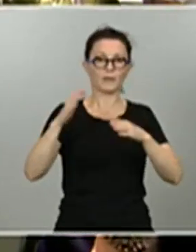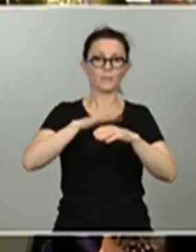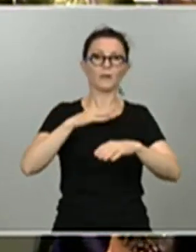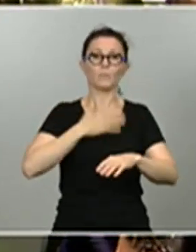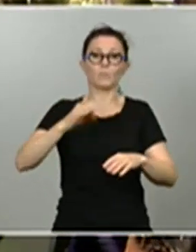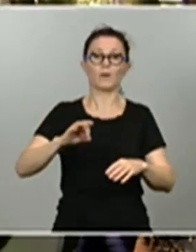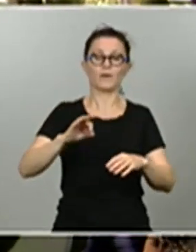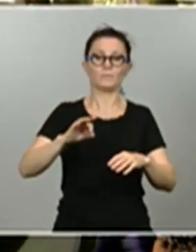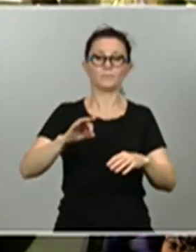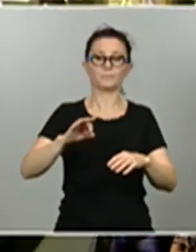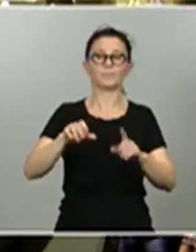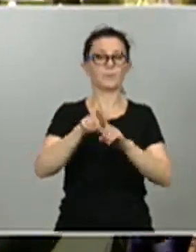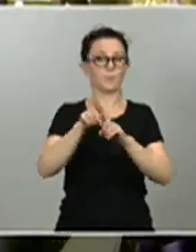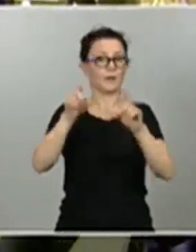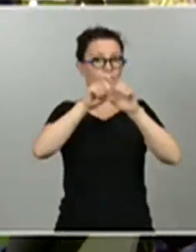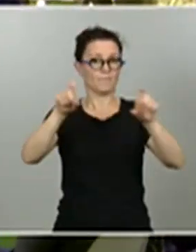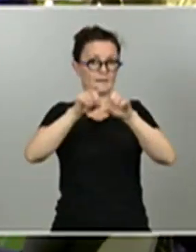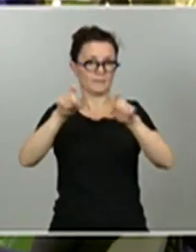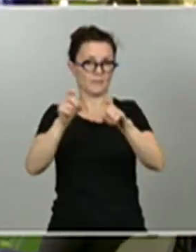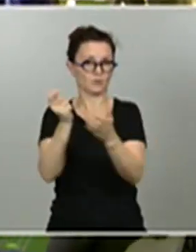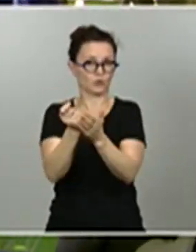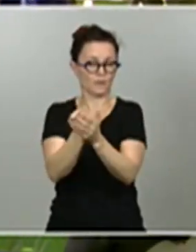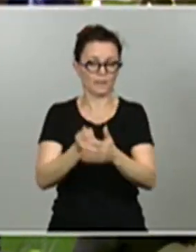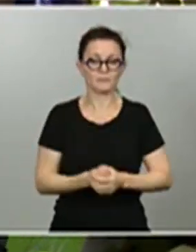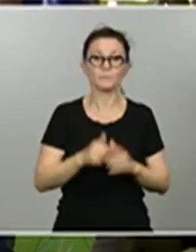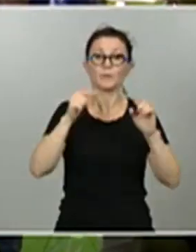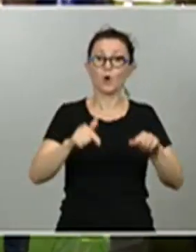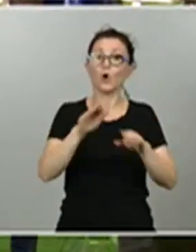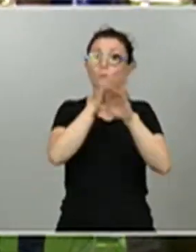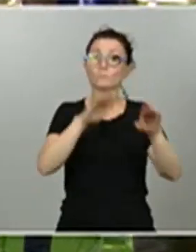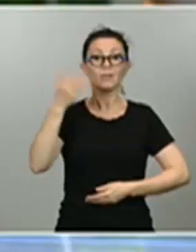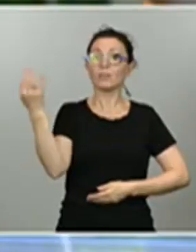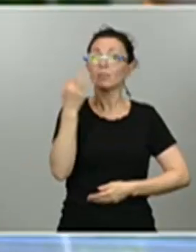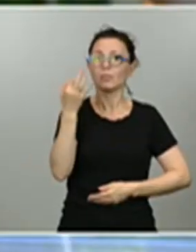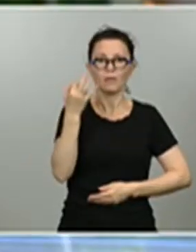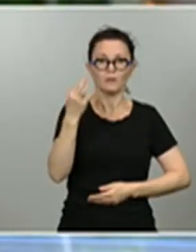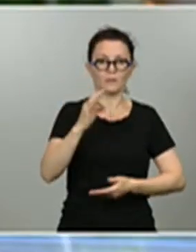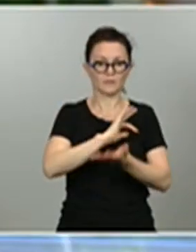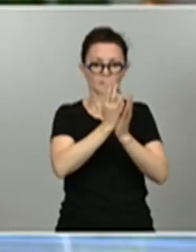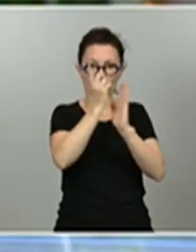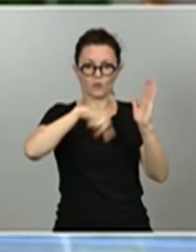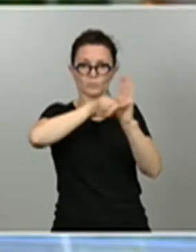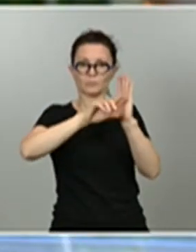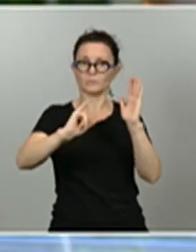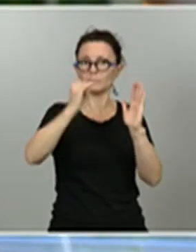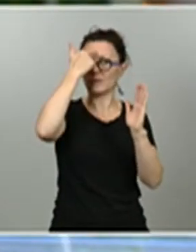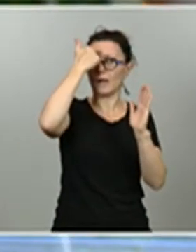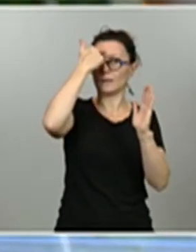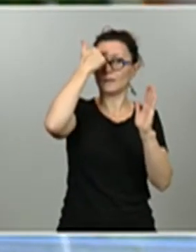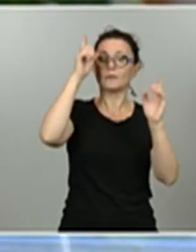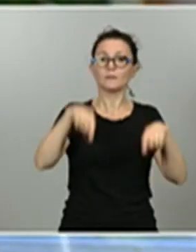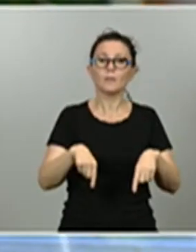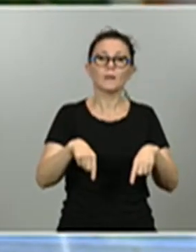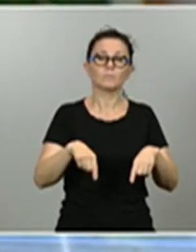instrumento estructural. Además ha avanzado algunas claves de su política futura. La recuperación, la reconstrucción de nuestra